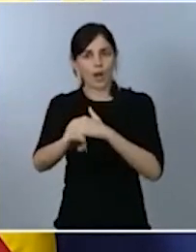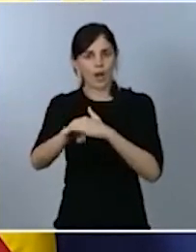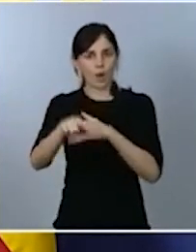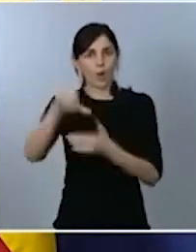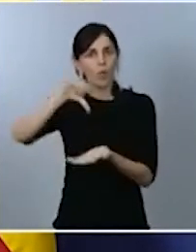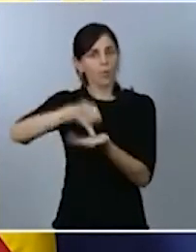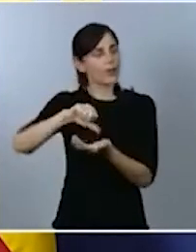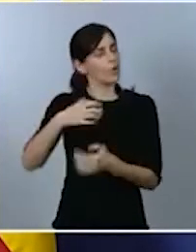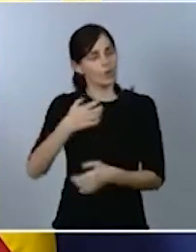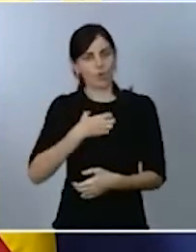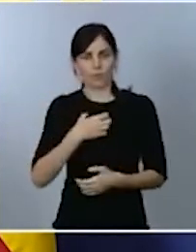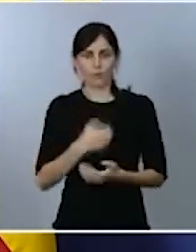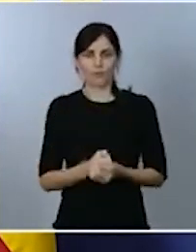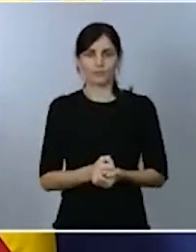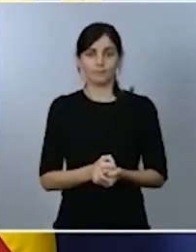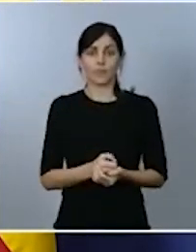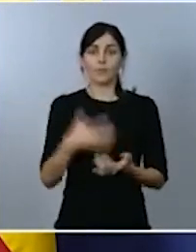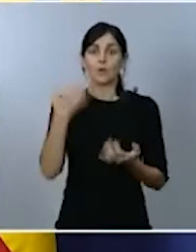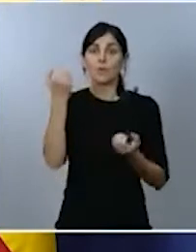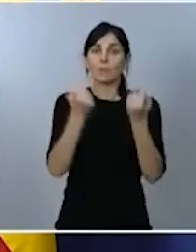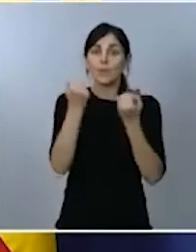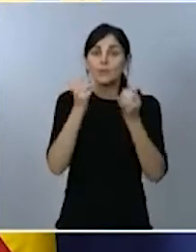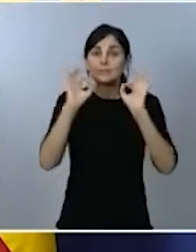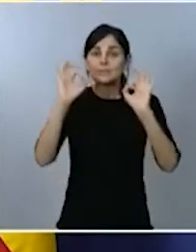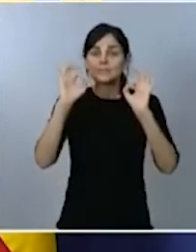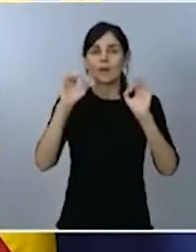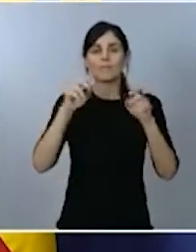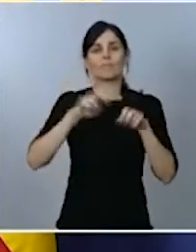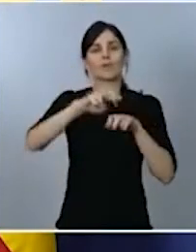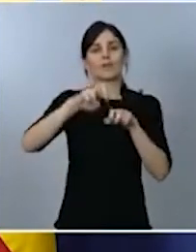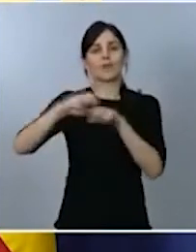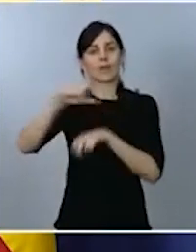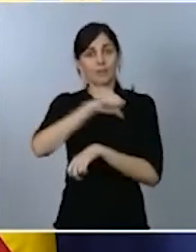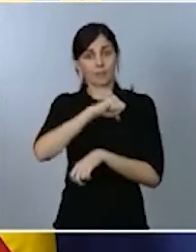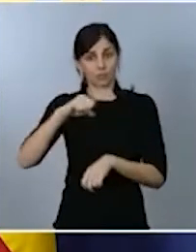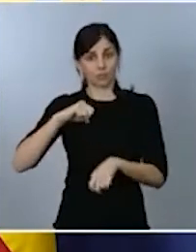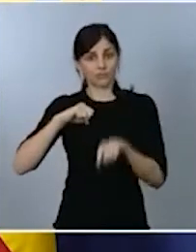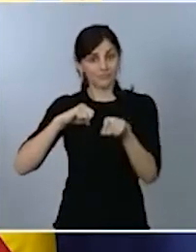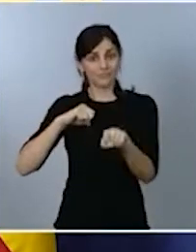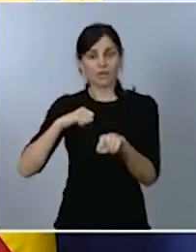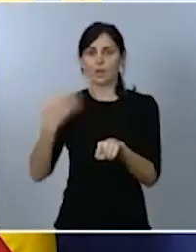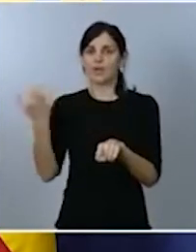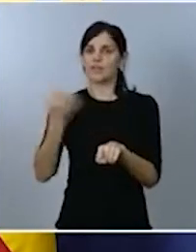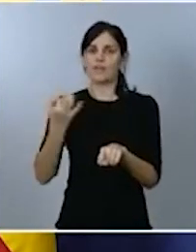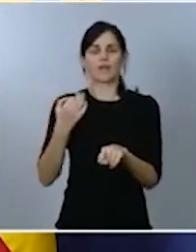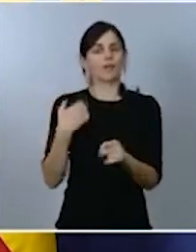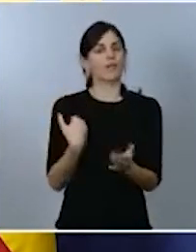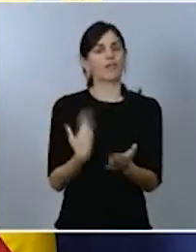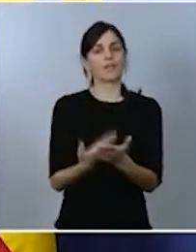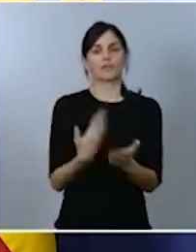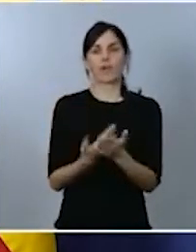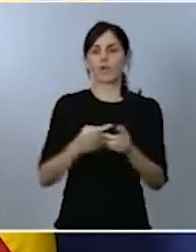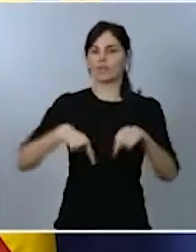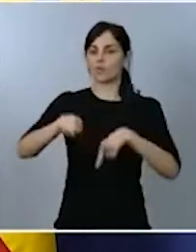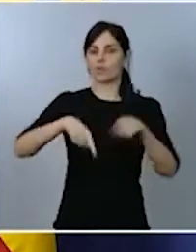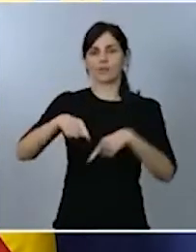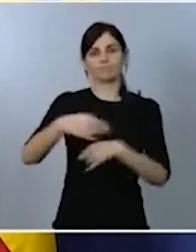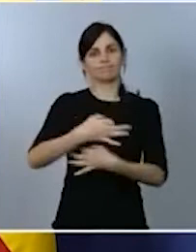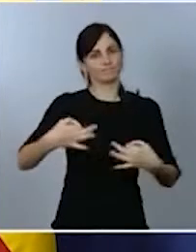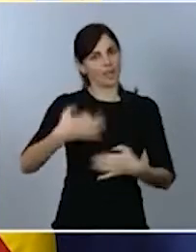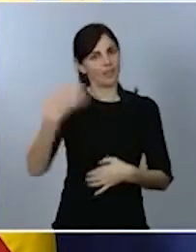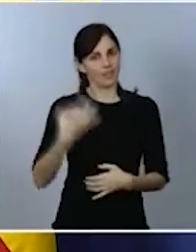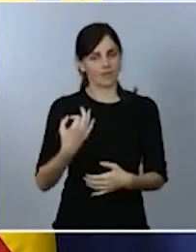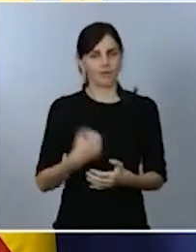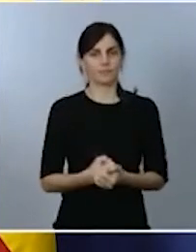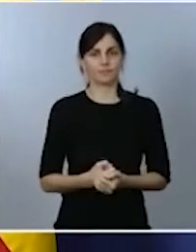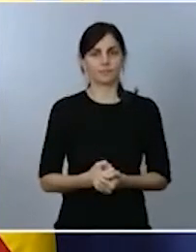movilidad personal deberán disponer, además del correspondiente certificado de circulación, obligación que